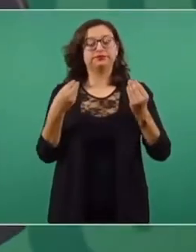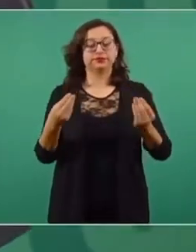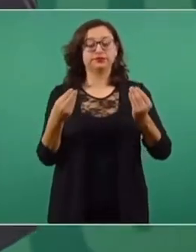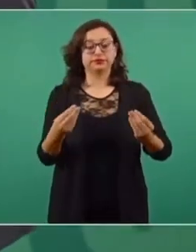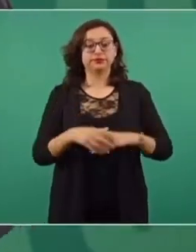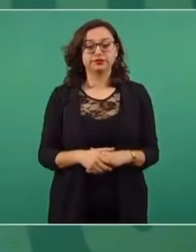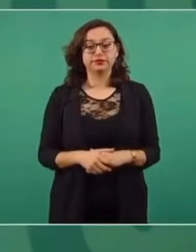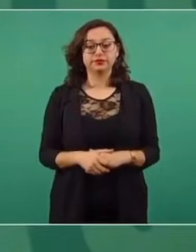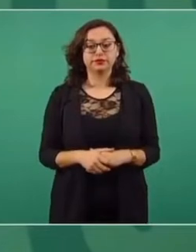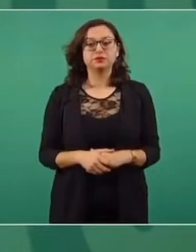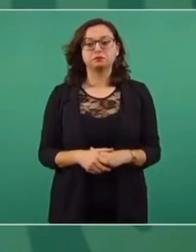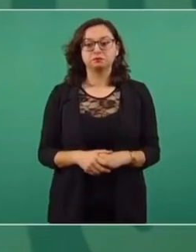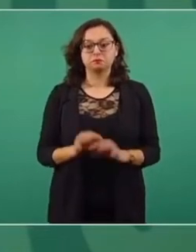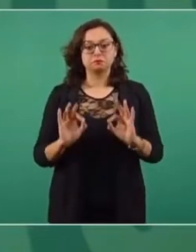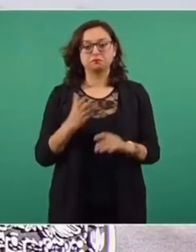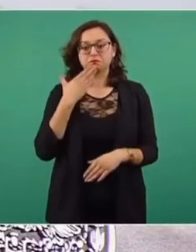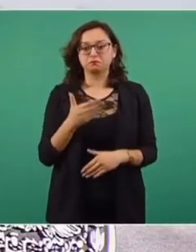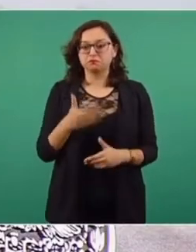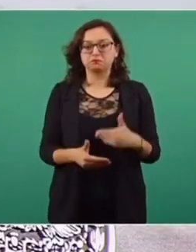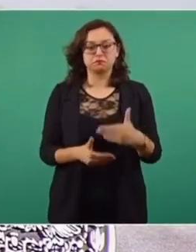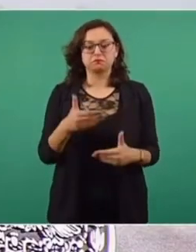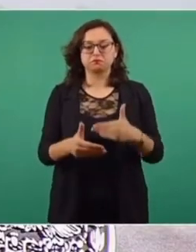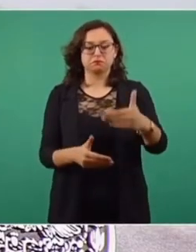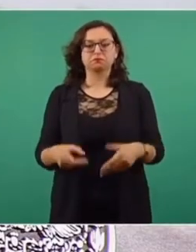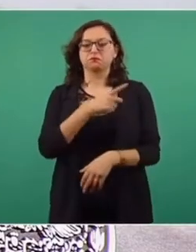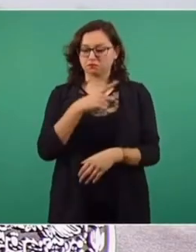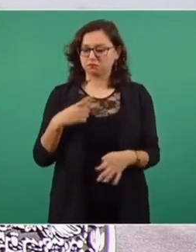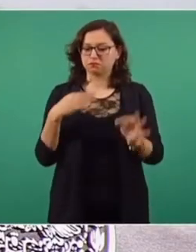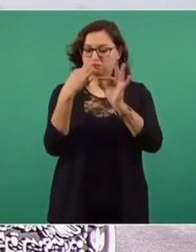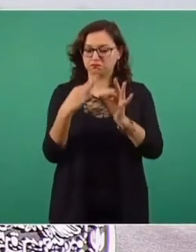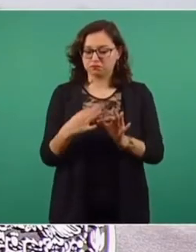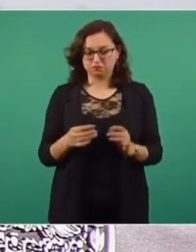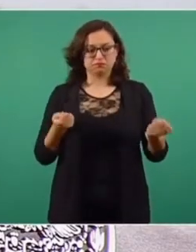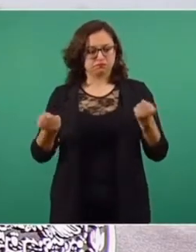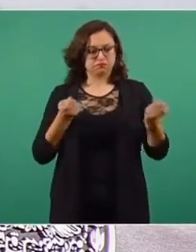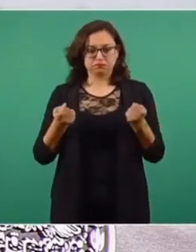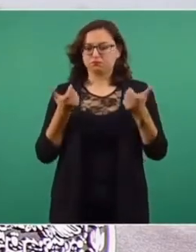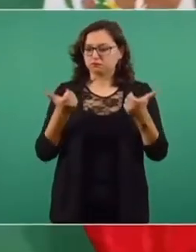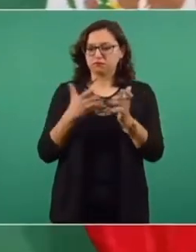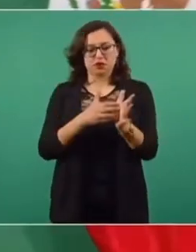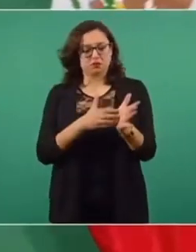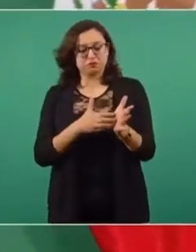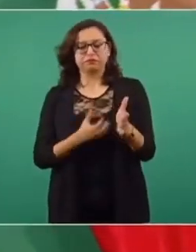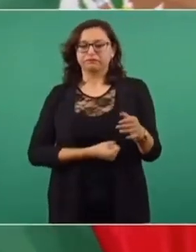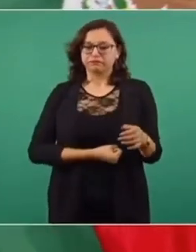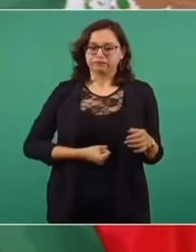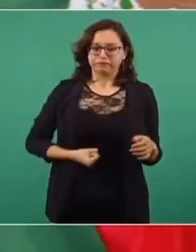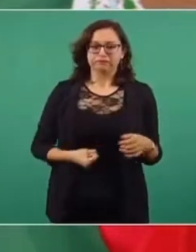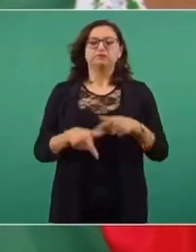tenemos que seguir con la disciplina para mantener